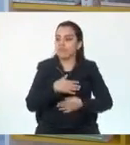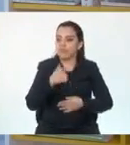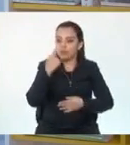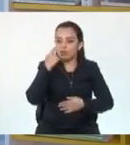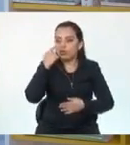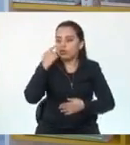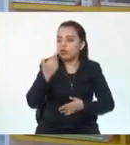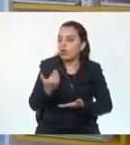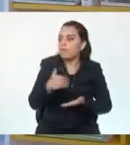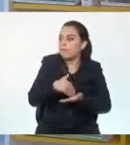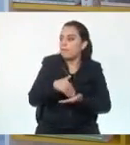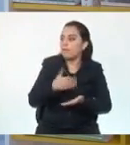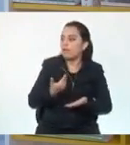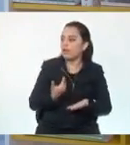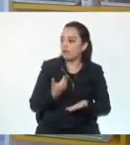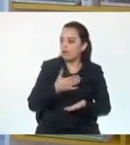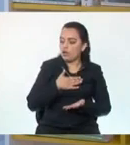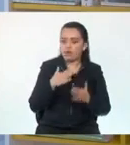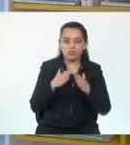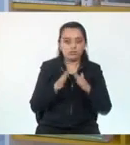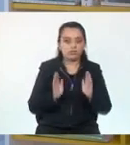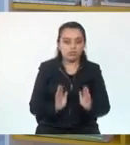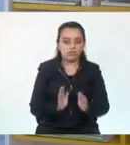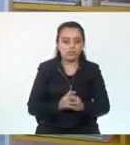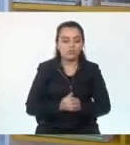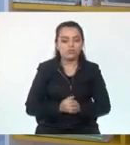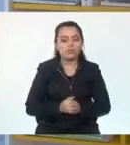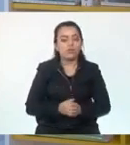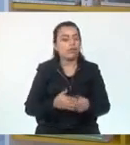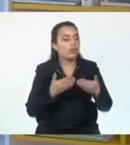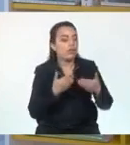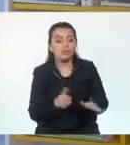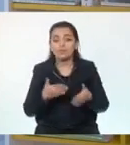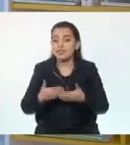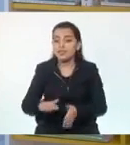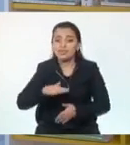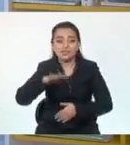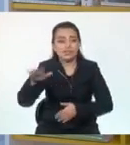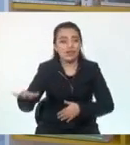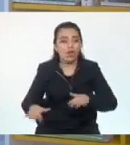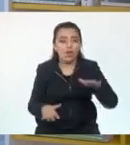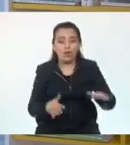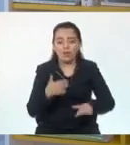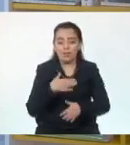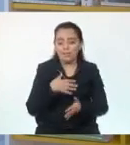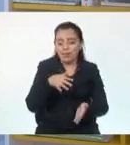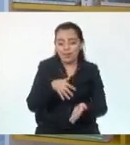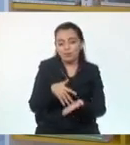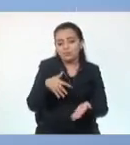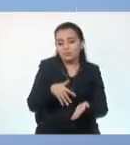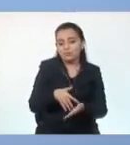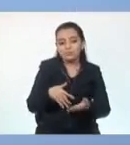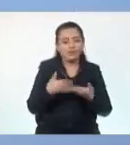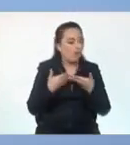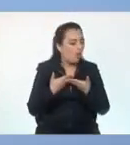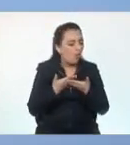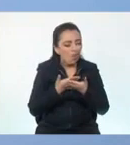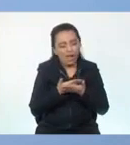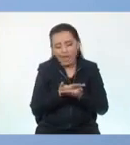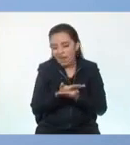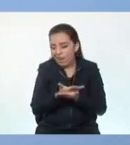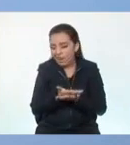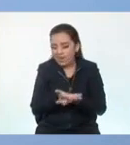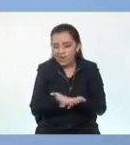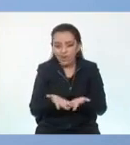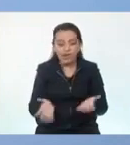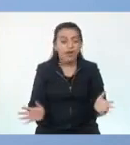arqueológico, conocer, ir a la farmacia o cualquier punto, a mi pueblo o cualquier punto al que nosotros